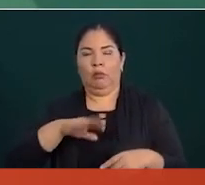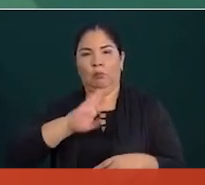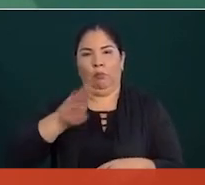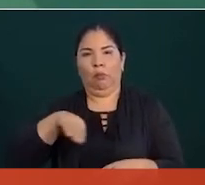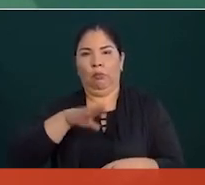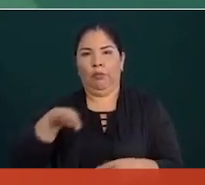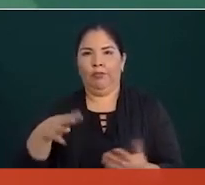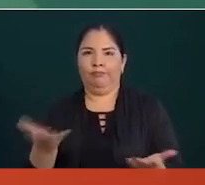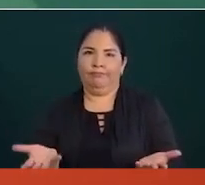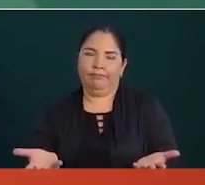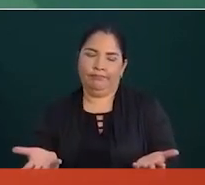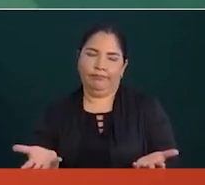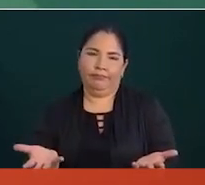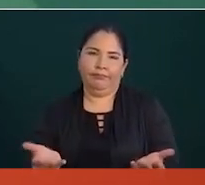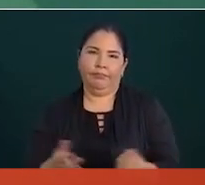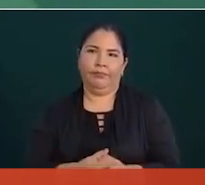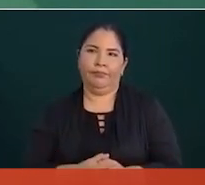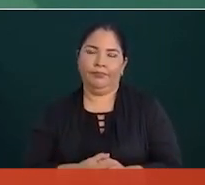según